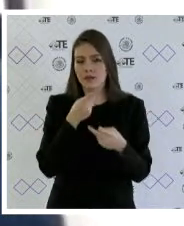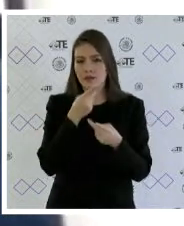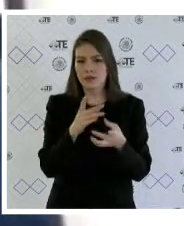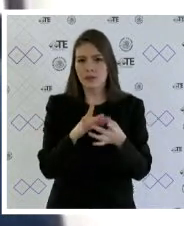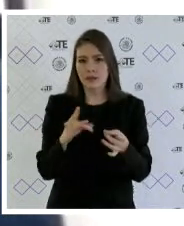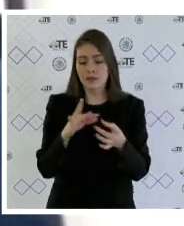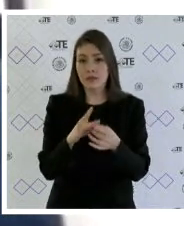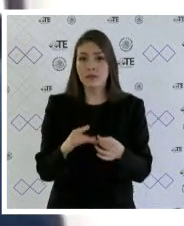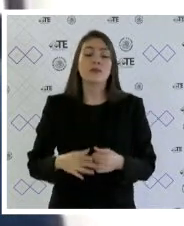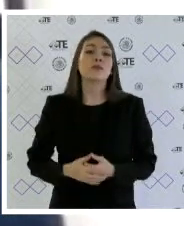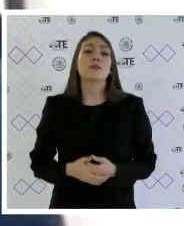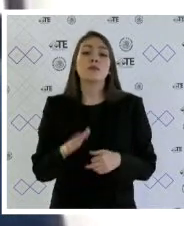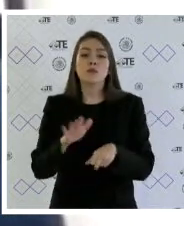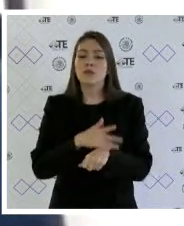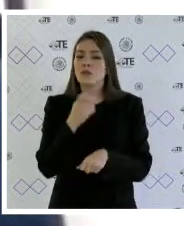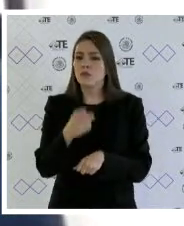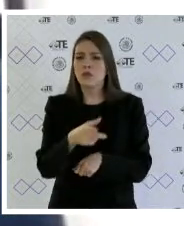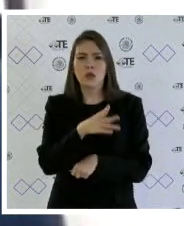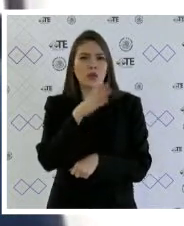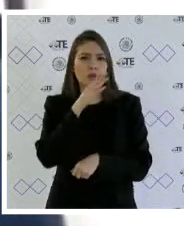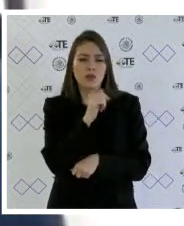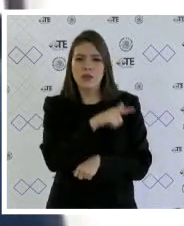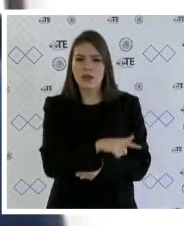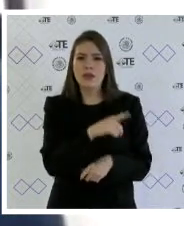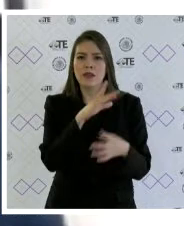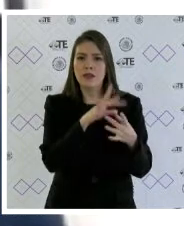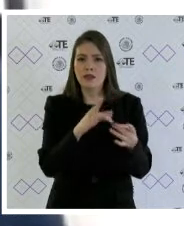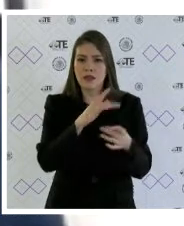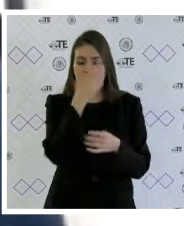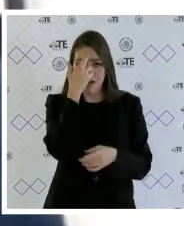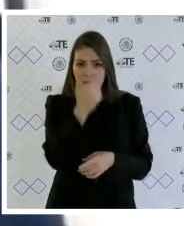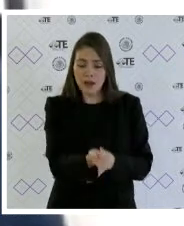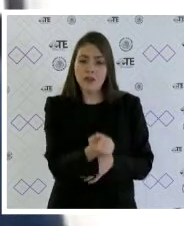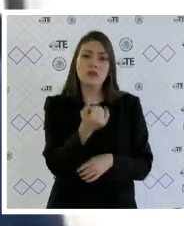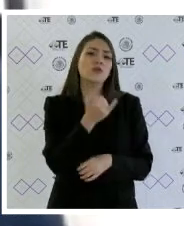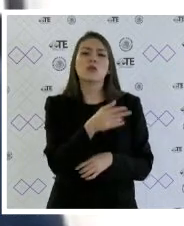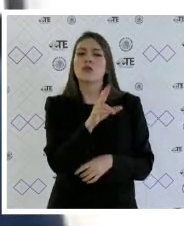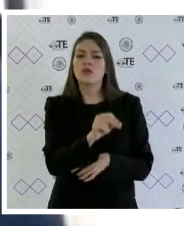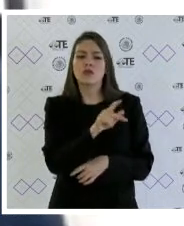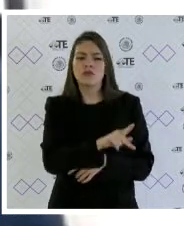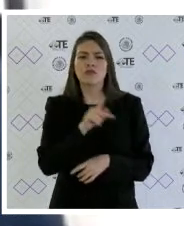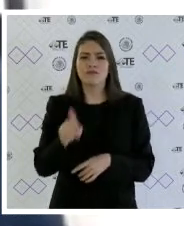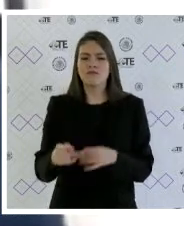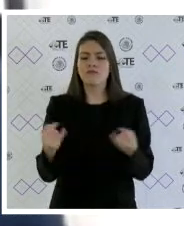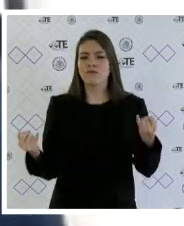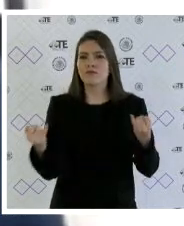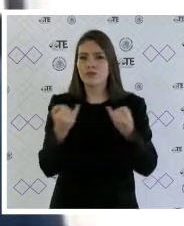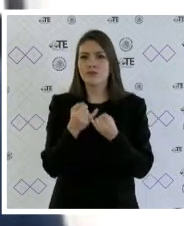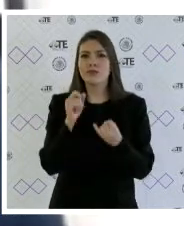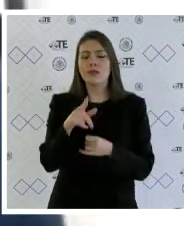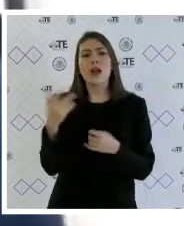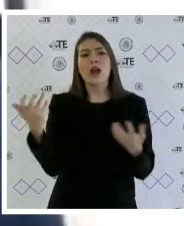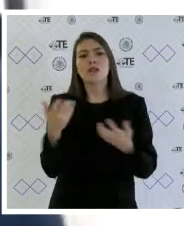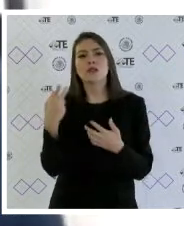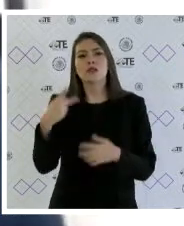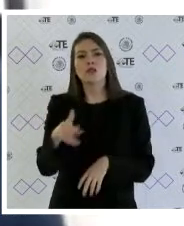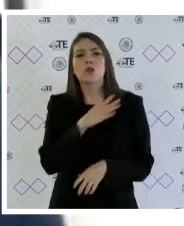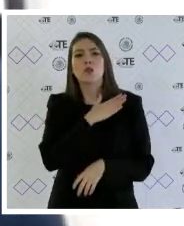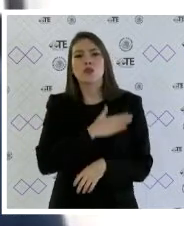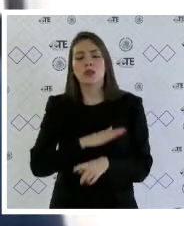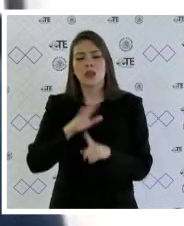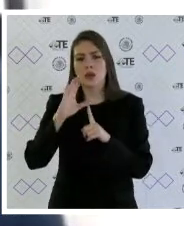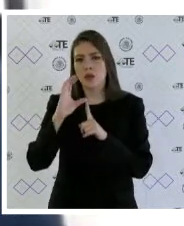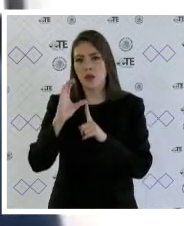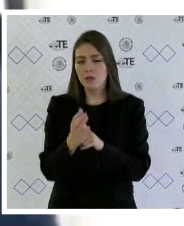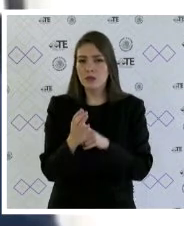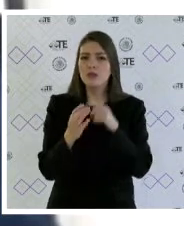Asimismo, resulta infundado e inoperante el agravio de que no comparte diversas interpretaciones que realiza la Comisión de Justicia sobre